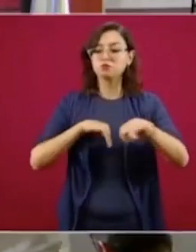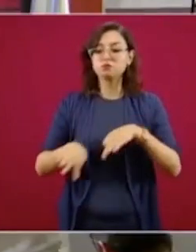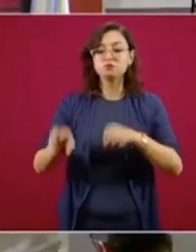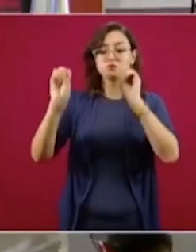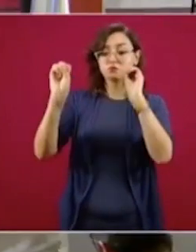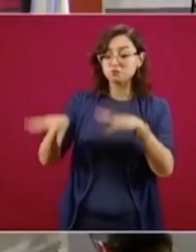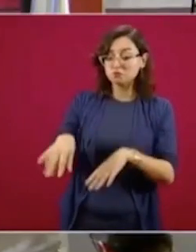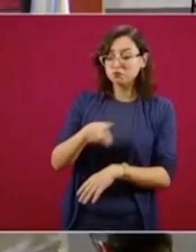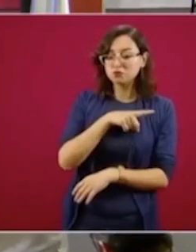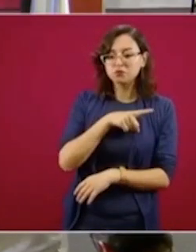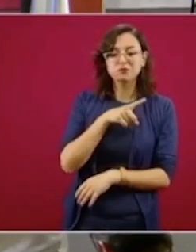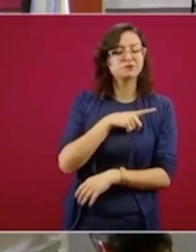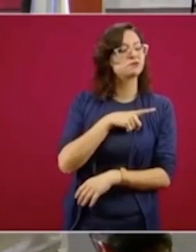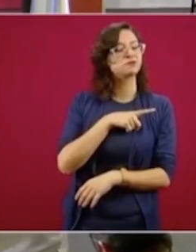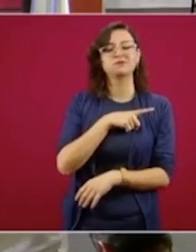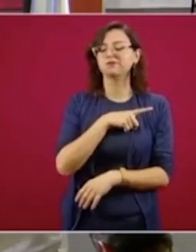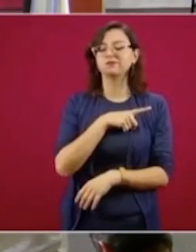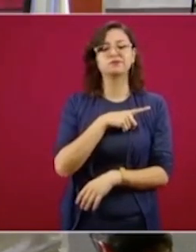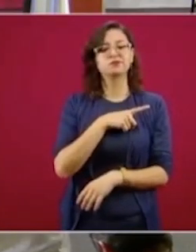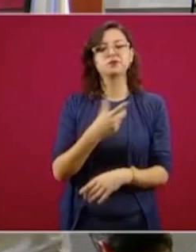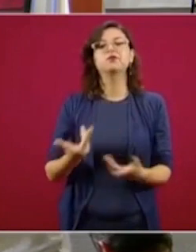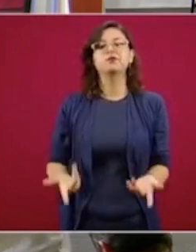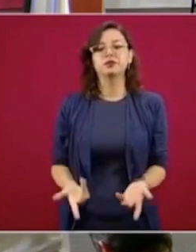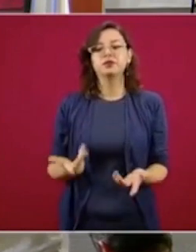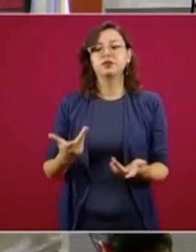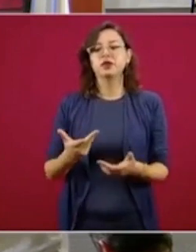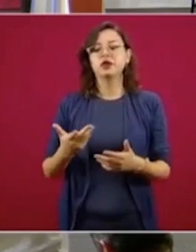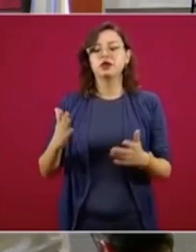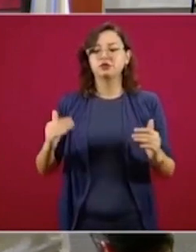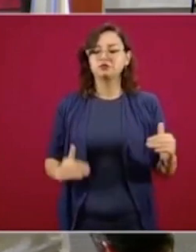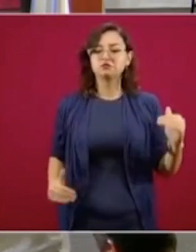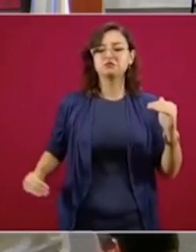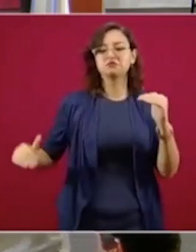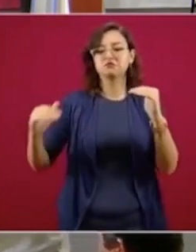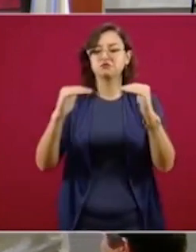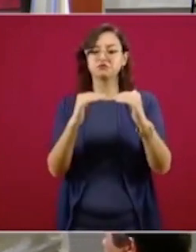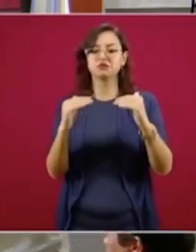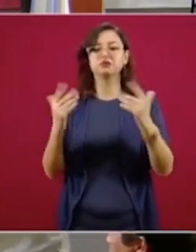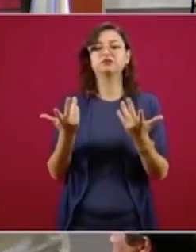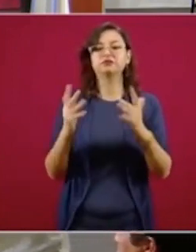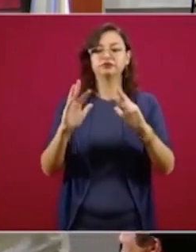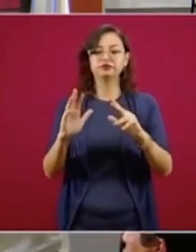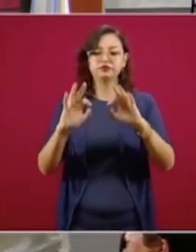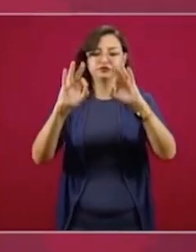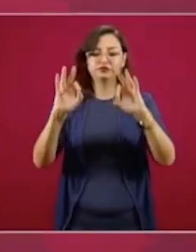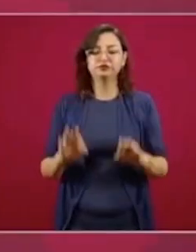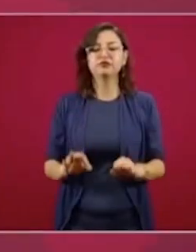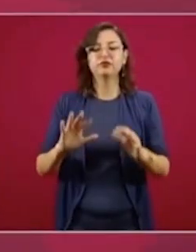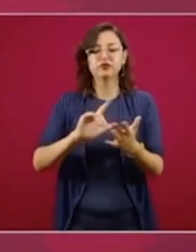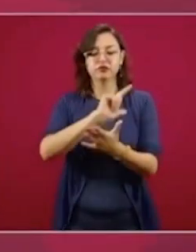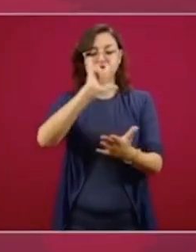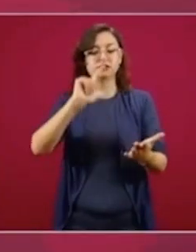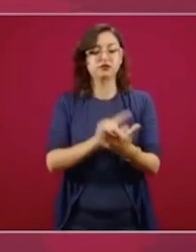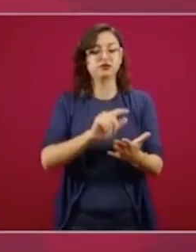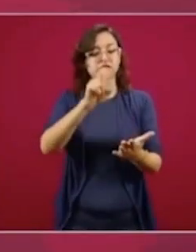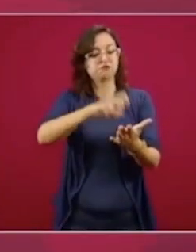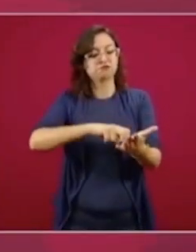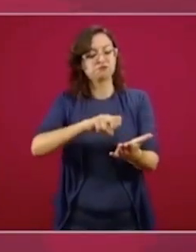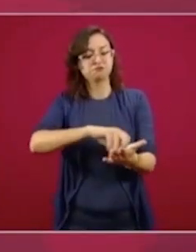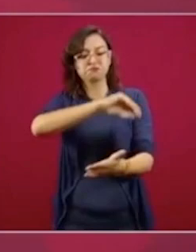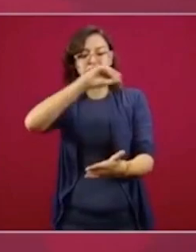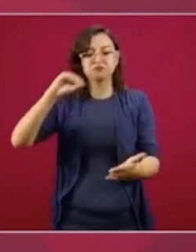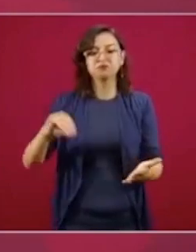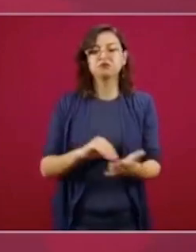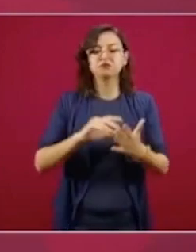solas, que con la implementación del principio de proporcionalidad por razón de género en la reforma laboral, estamos